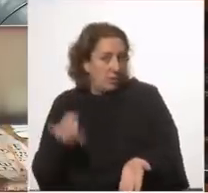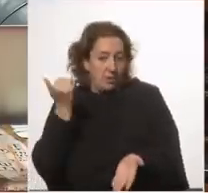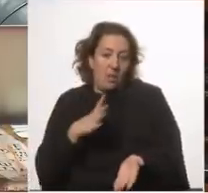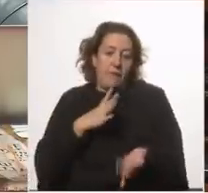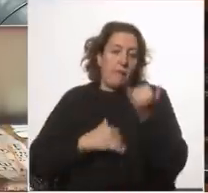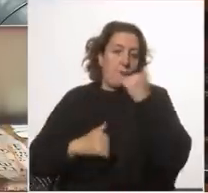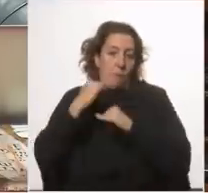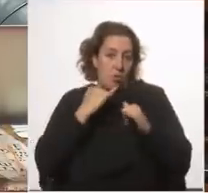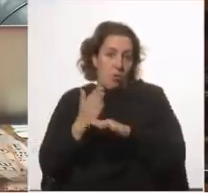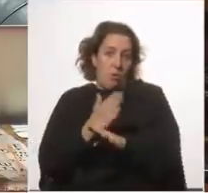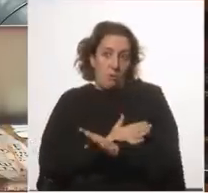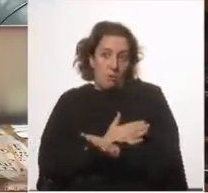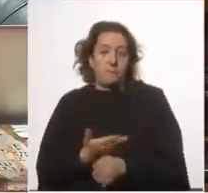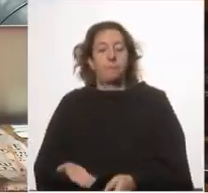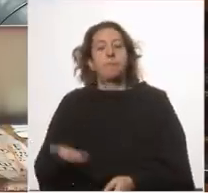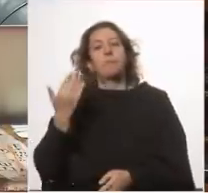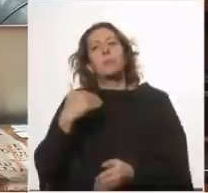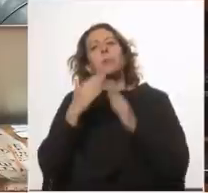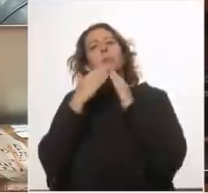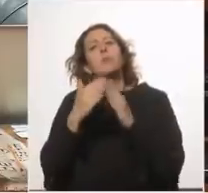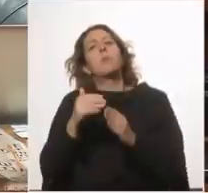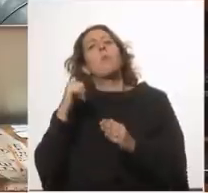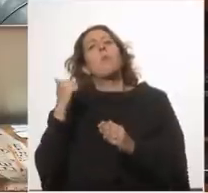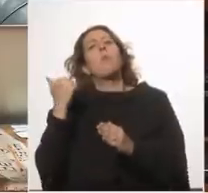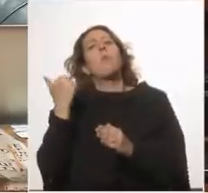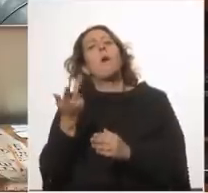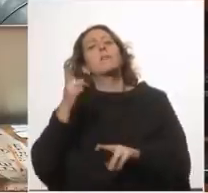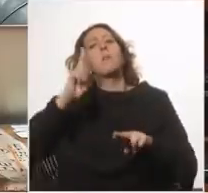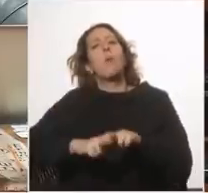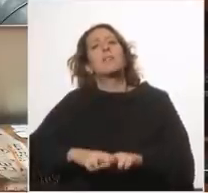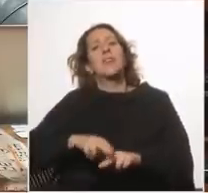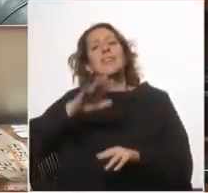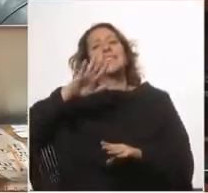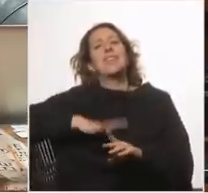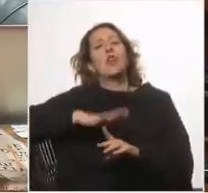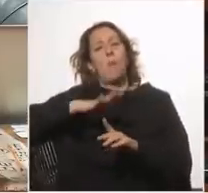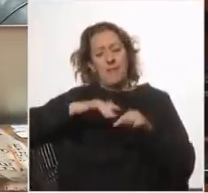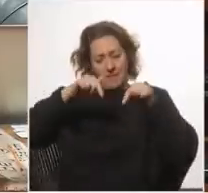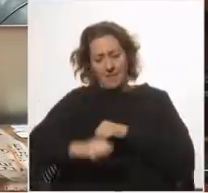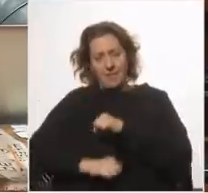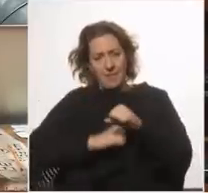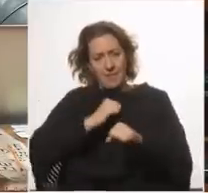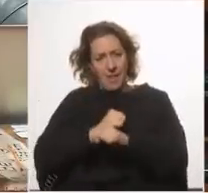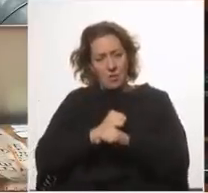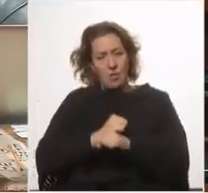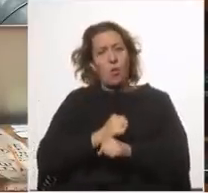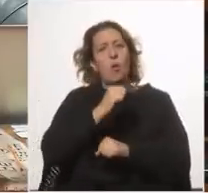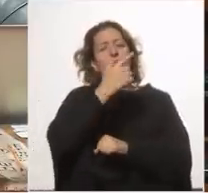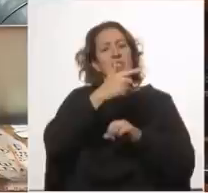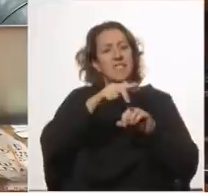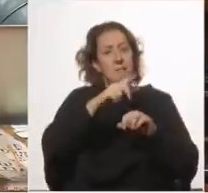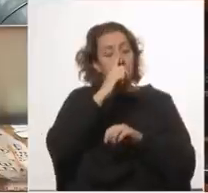entonces preguntamos ¿cuál es el número de muertes en los primeros cinco meses del año del 18 del 19